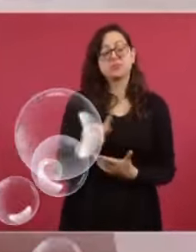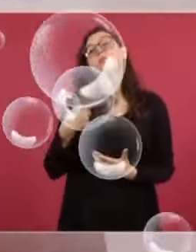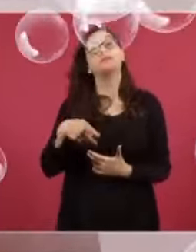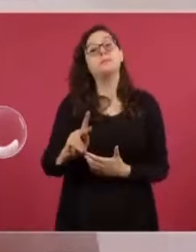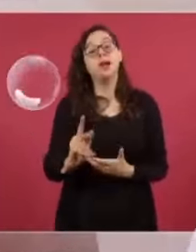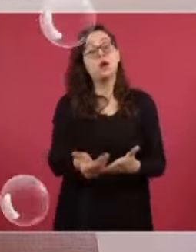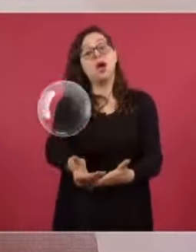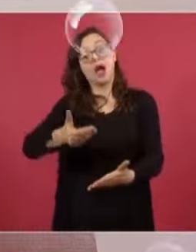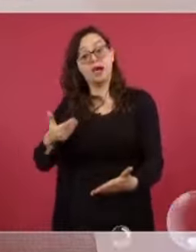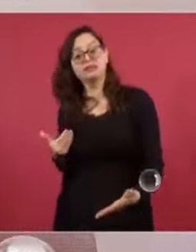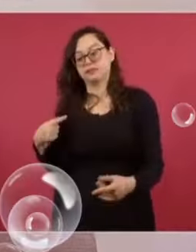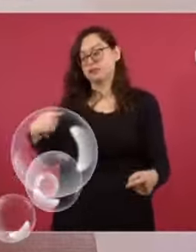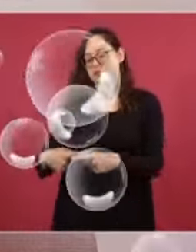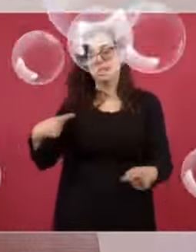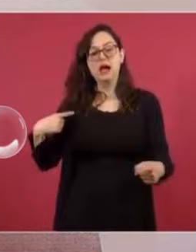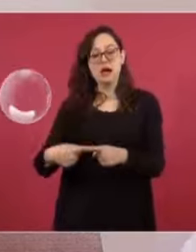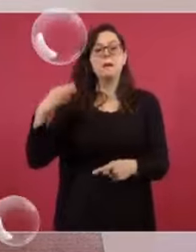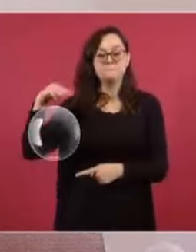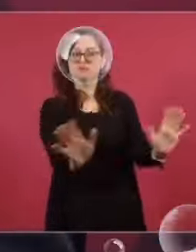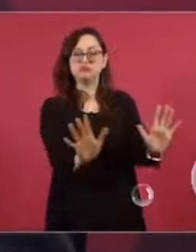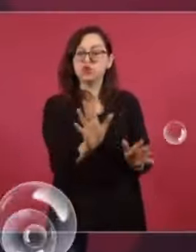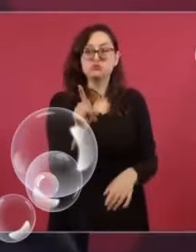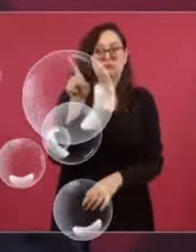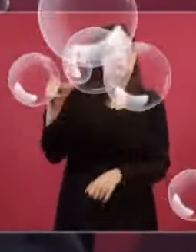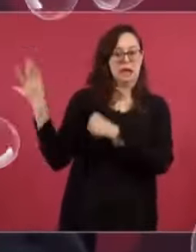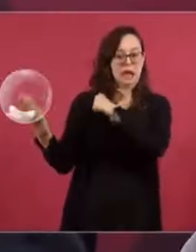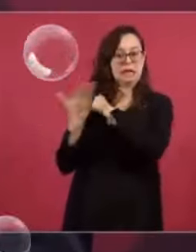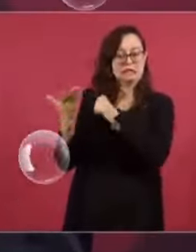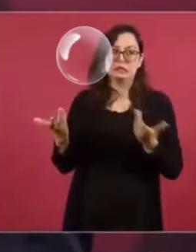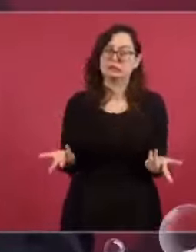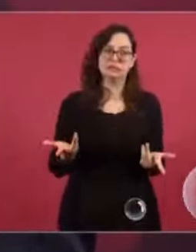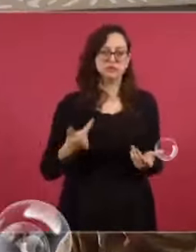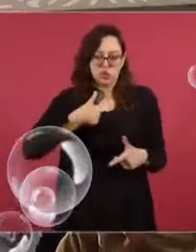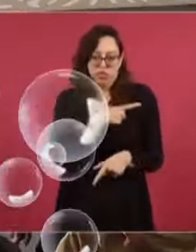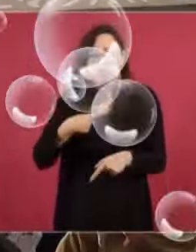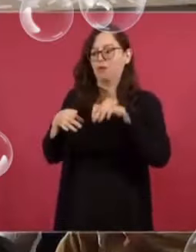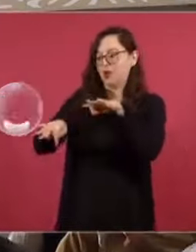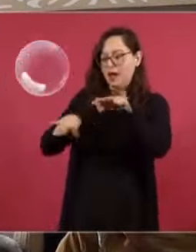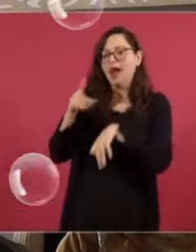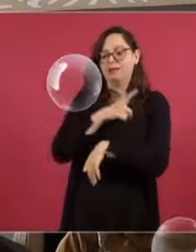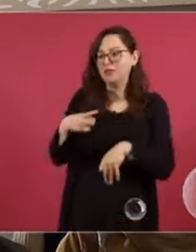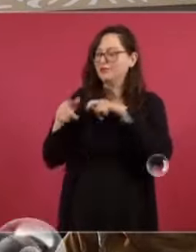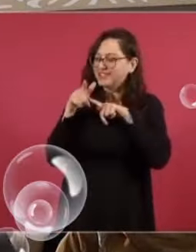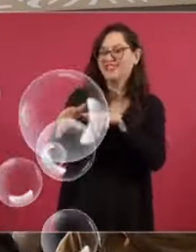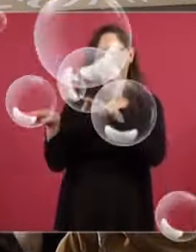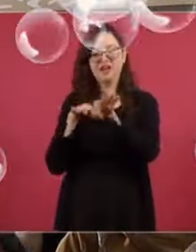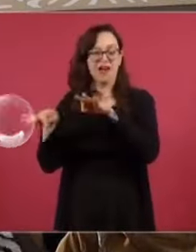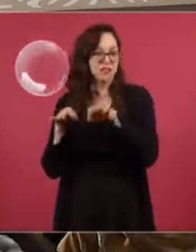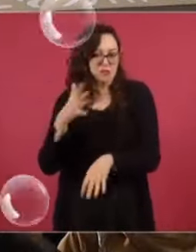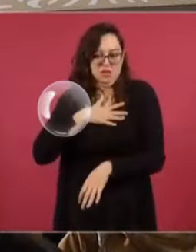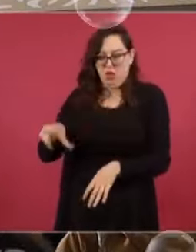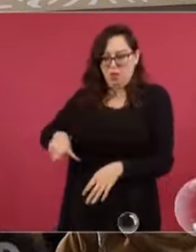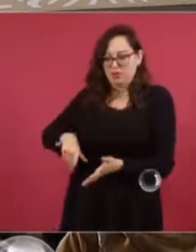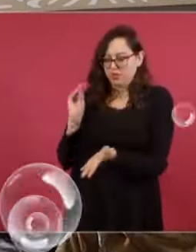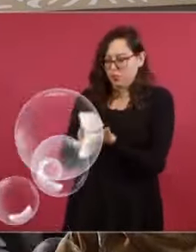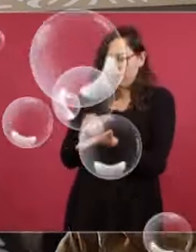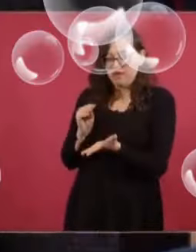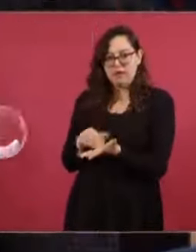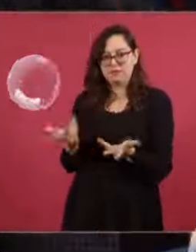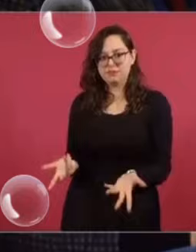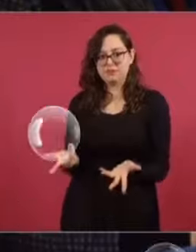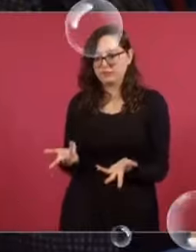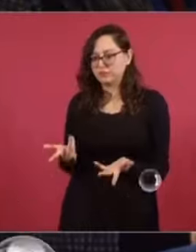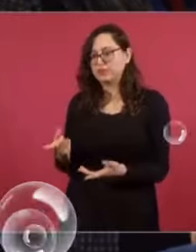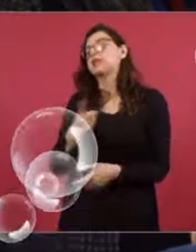ciudadanos, tengo que seguir trabajando precisamente en consolidar el sistema de salud